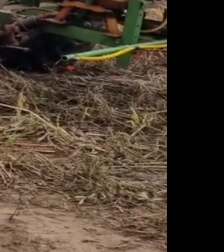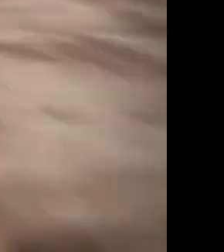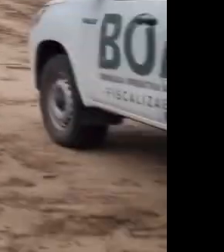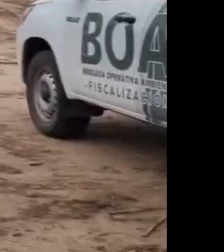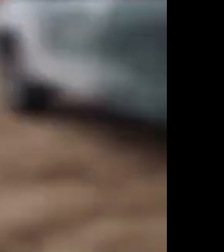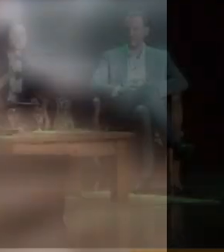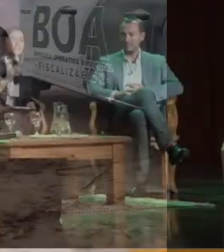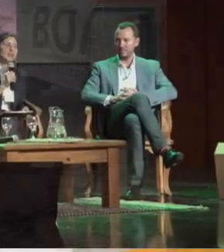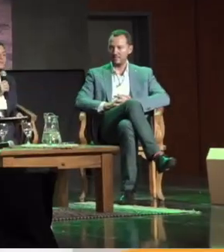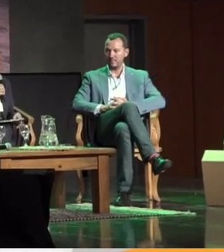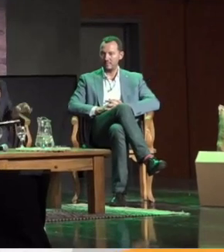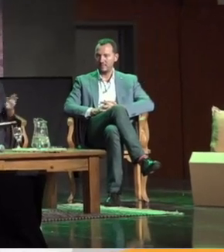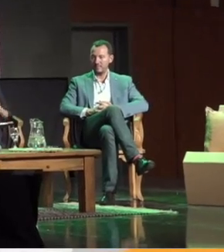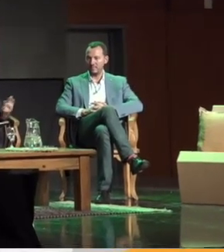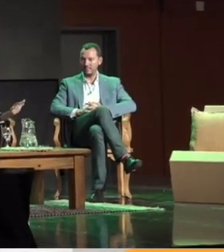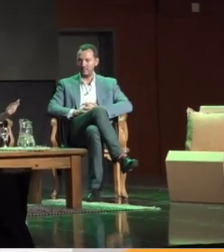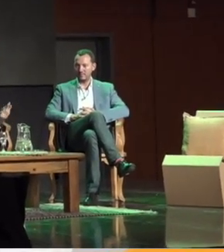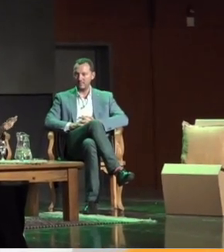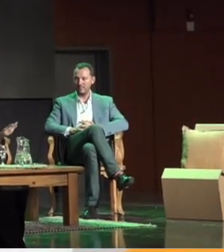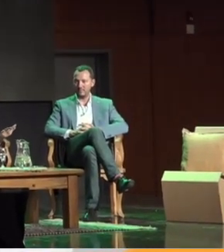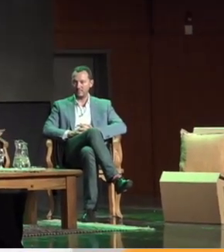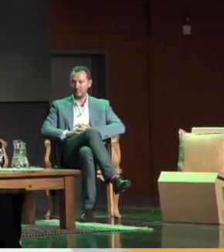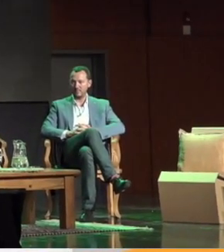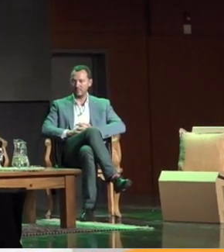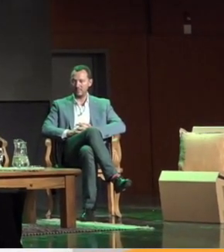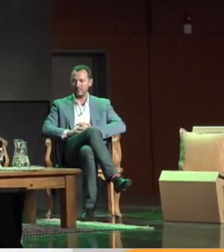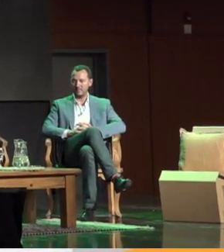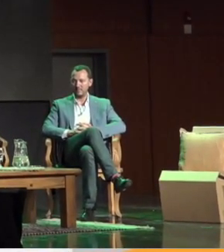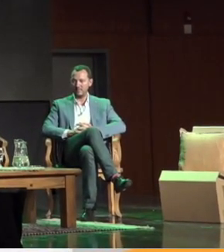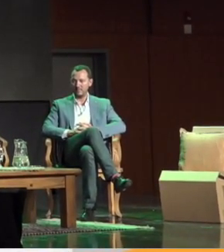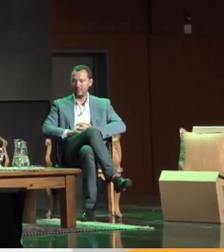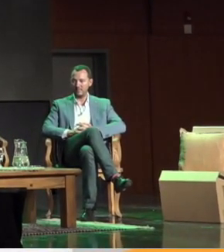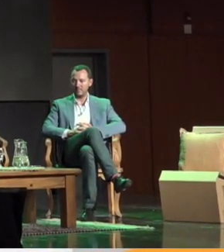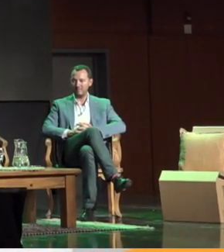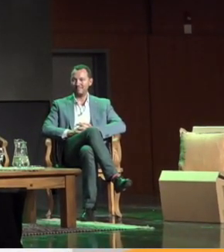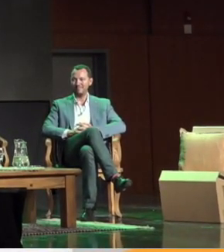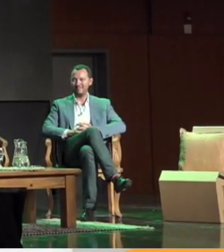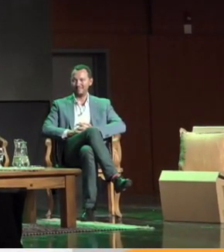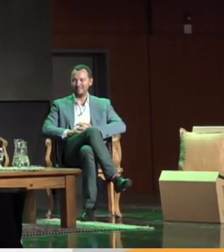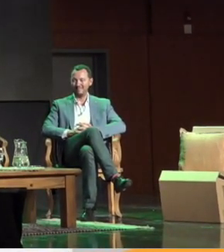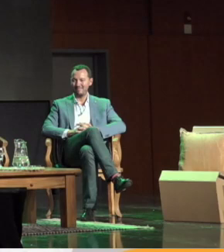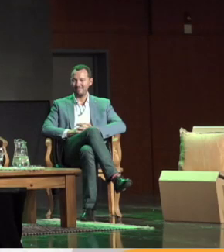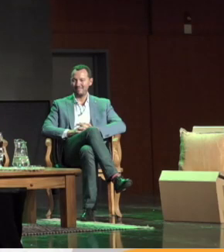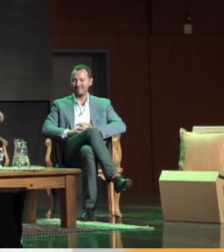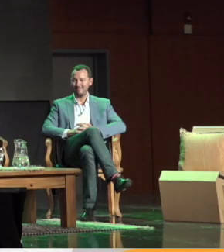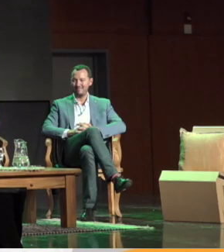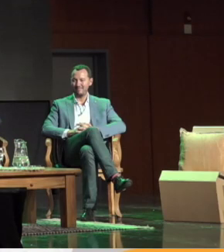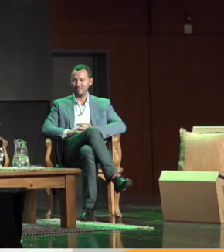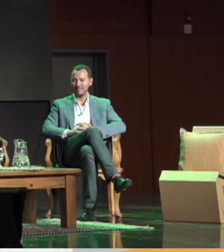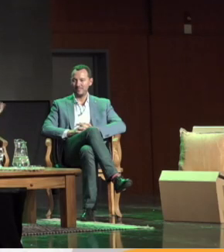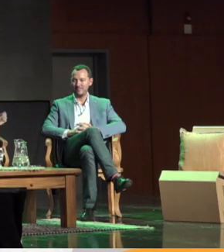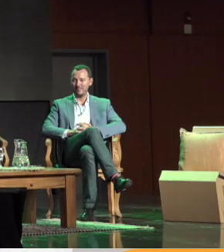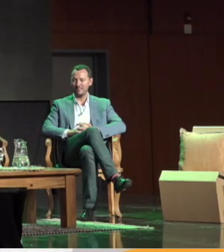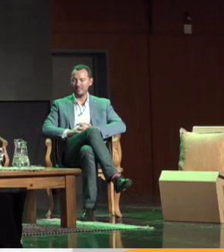bueno por cuestiones de tiempo no vamos a poder abrir preguntas hoy estuvimos todos un poquito pasaditos así que bueno los